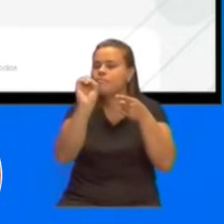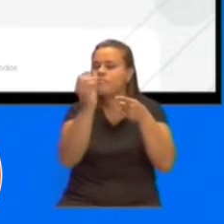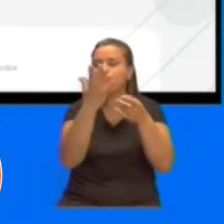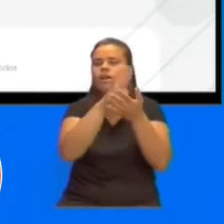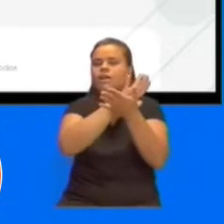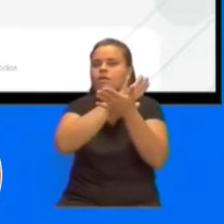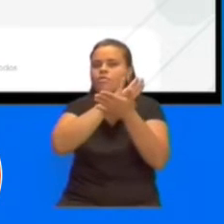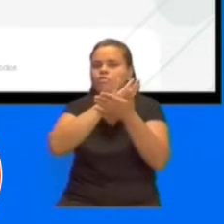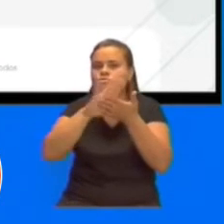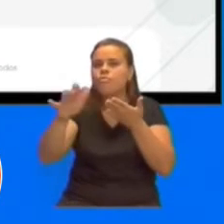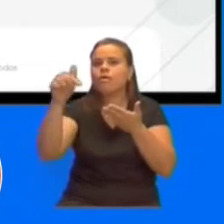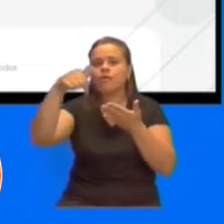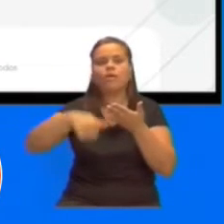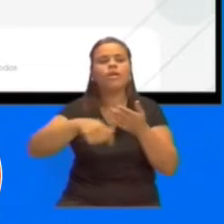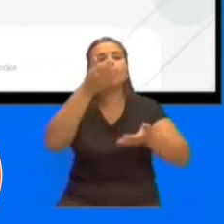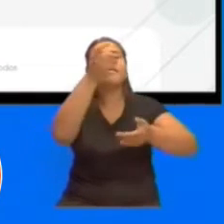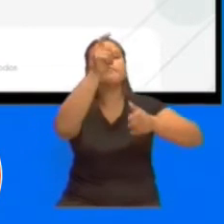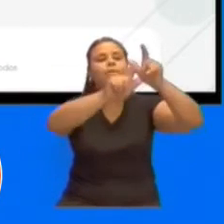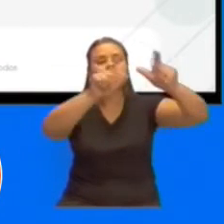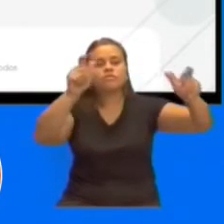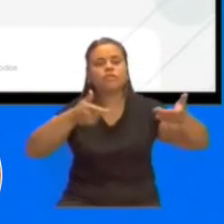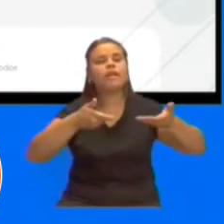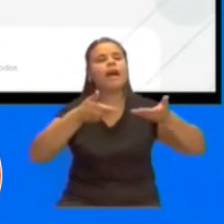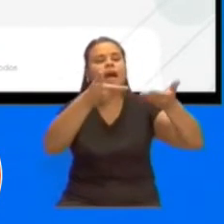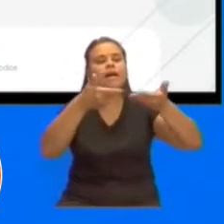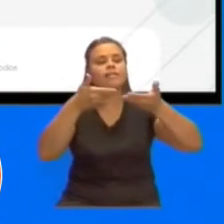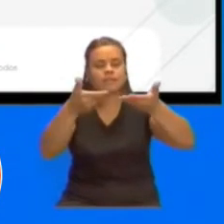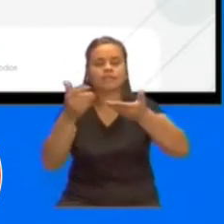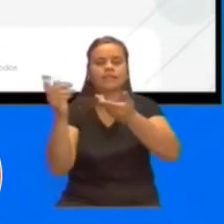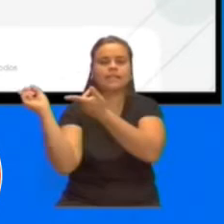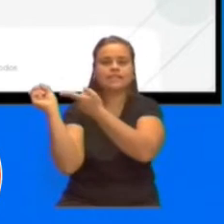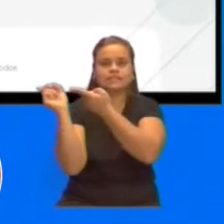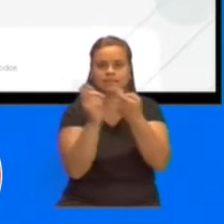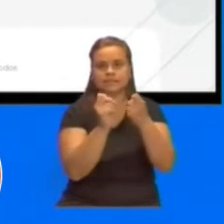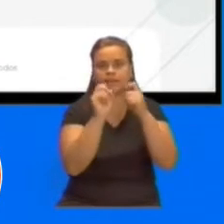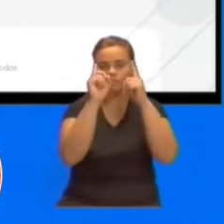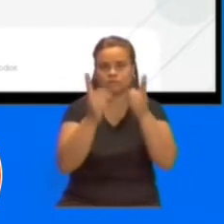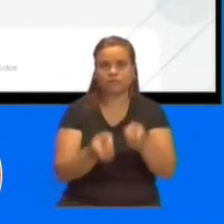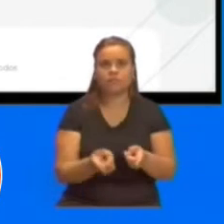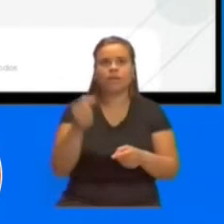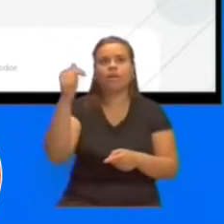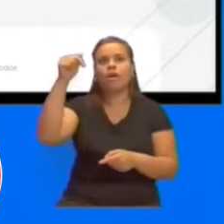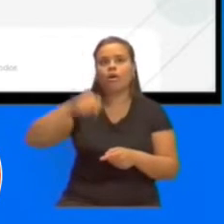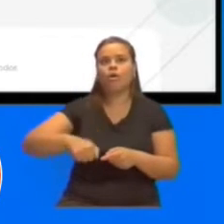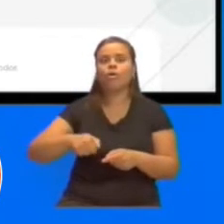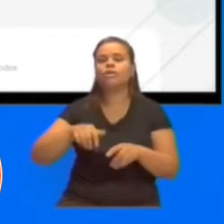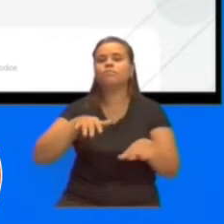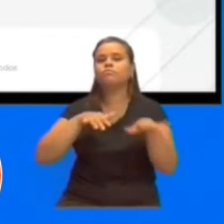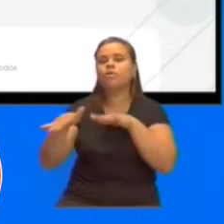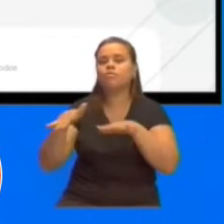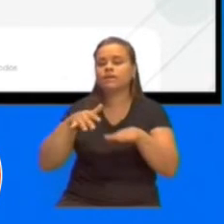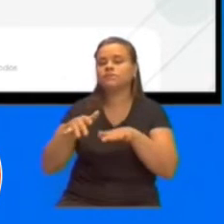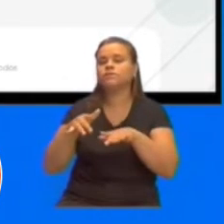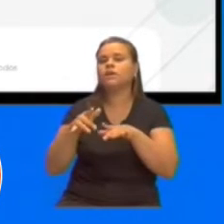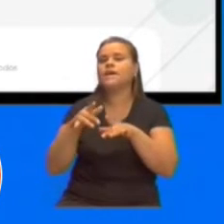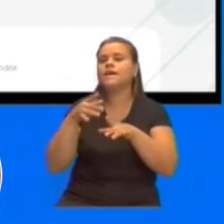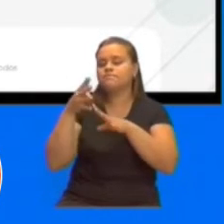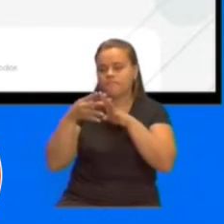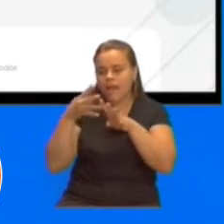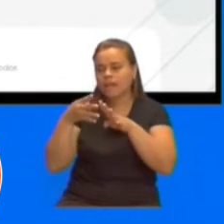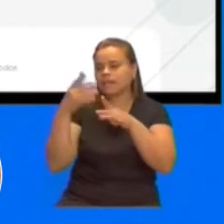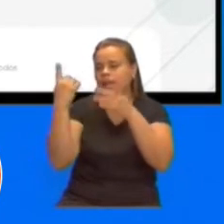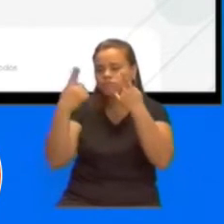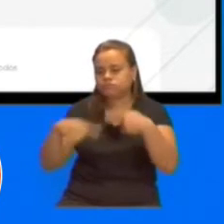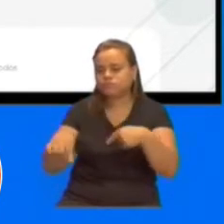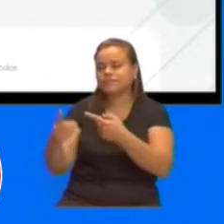para atender a nuestros pacientes, sino para una necesidad que sabemos que económicamente tensiona los bolsillos de nuestros usuarios y usuarias,